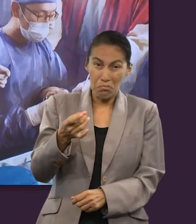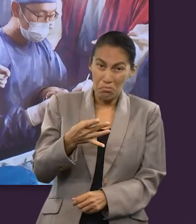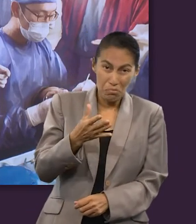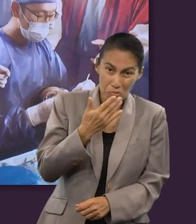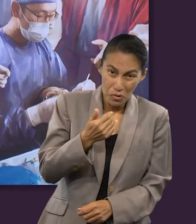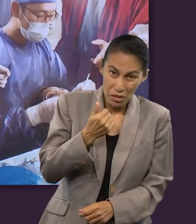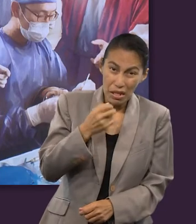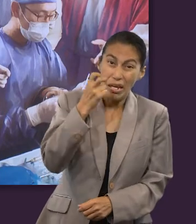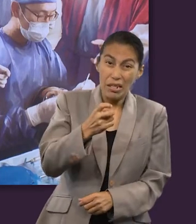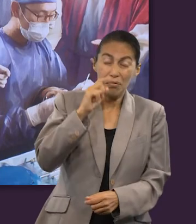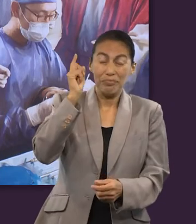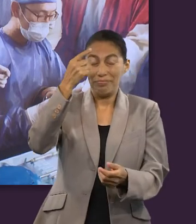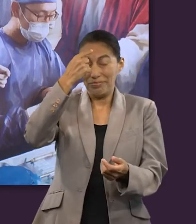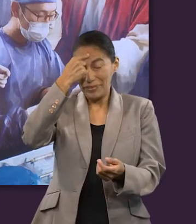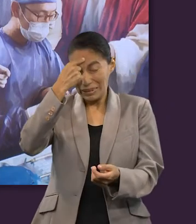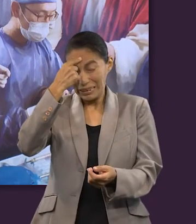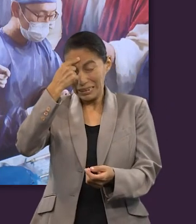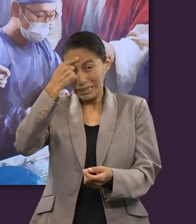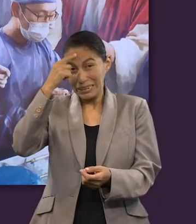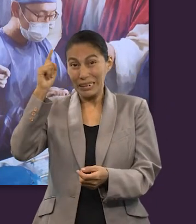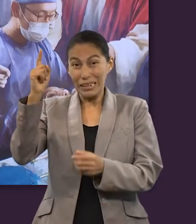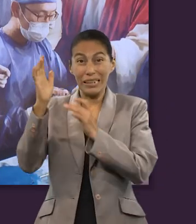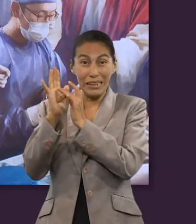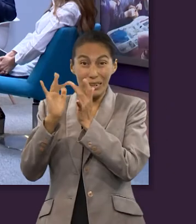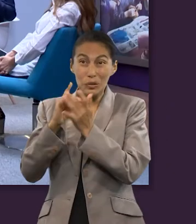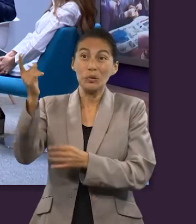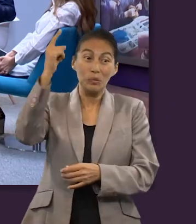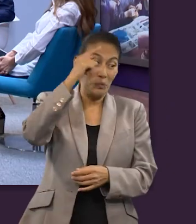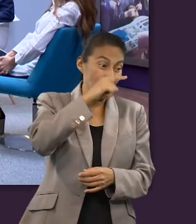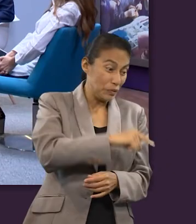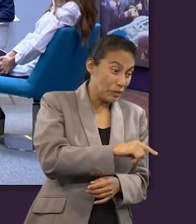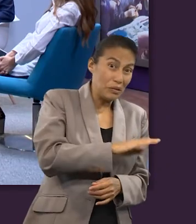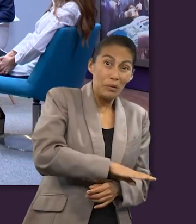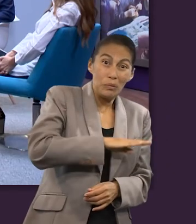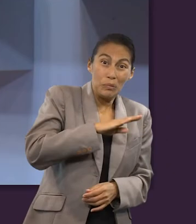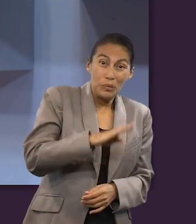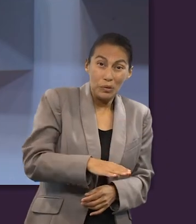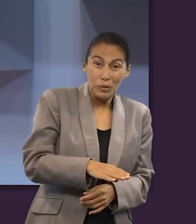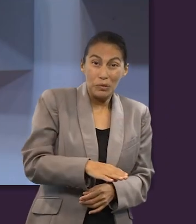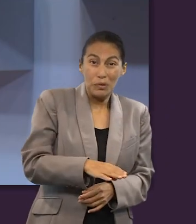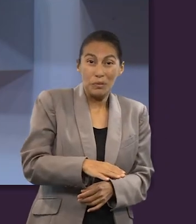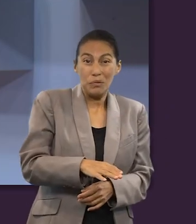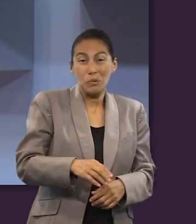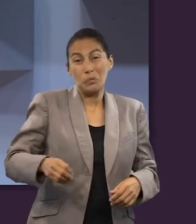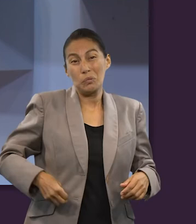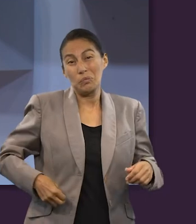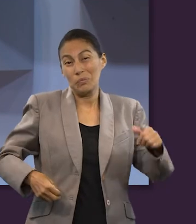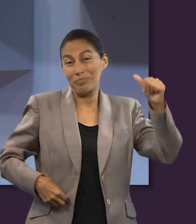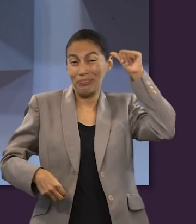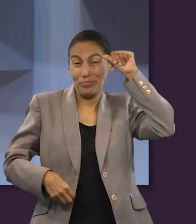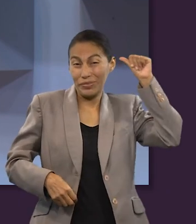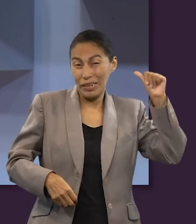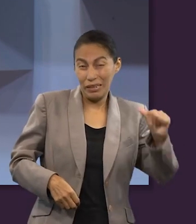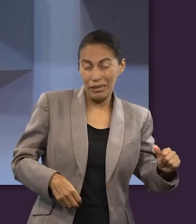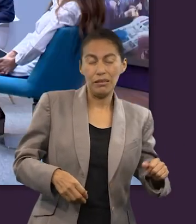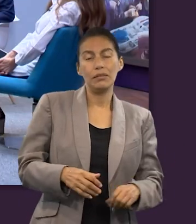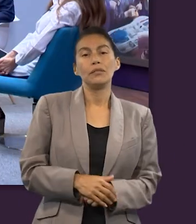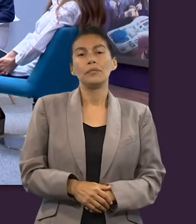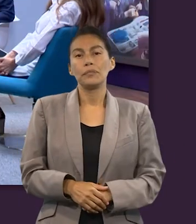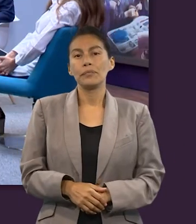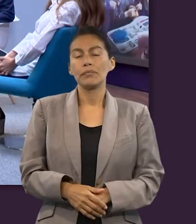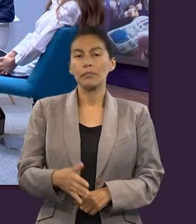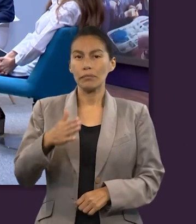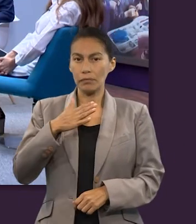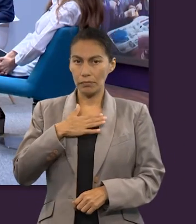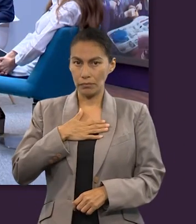debemos, va a ser un recordatorio del costo tan alto que pagó Dios por causa del pecado. Para mí